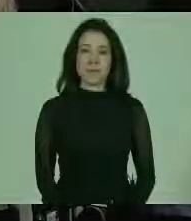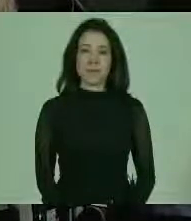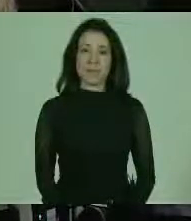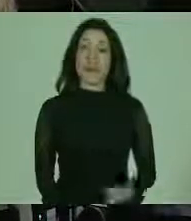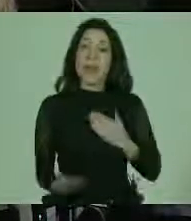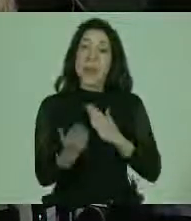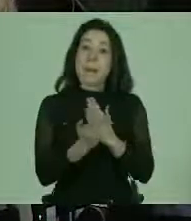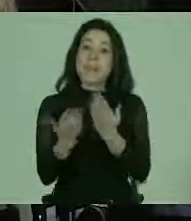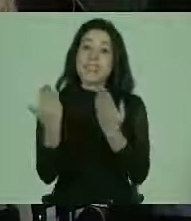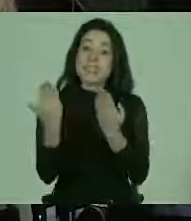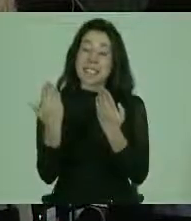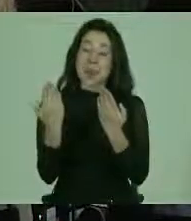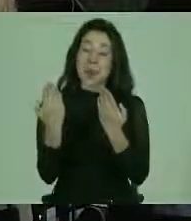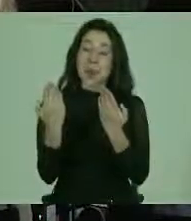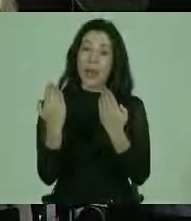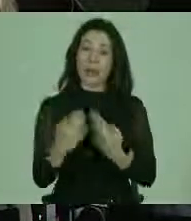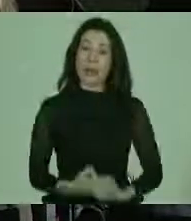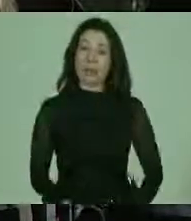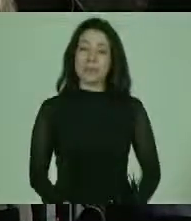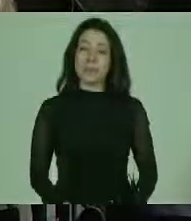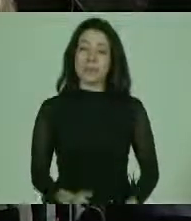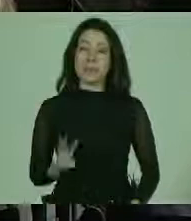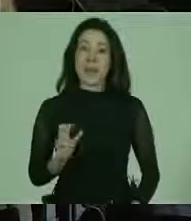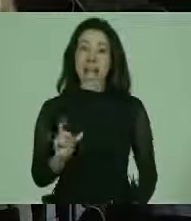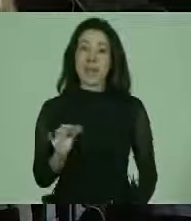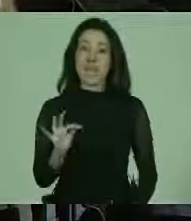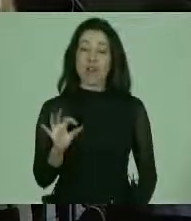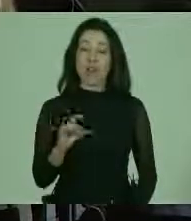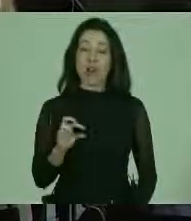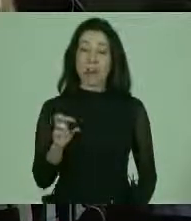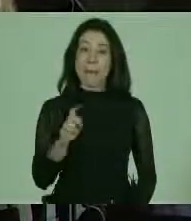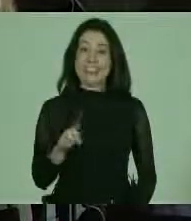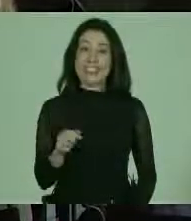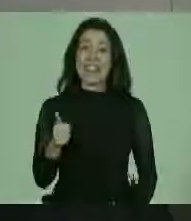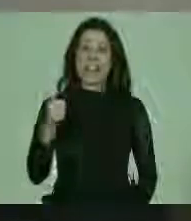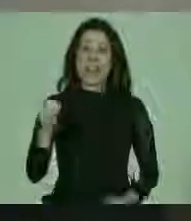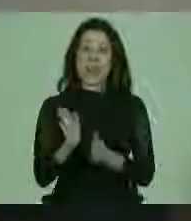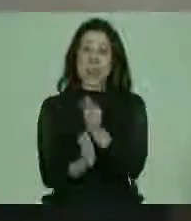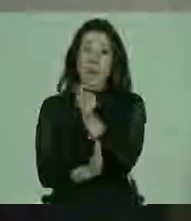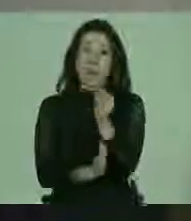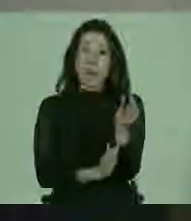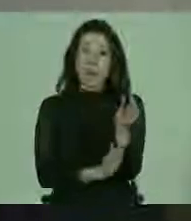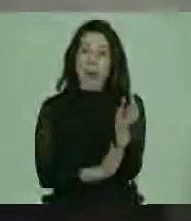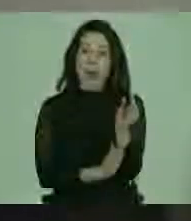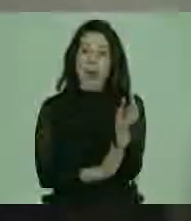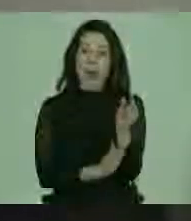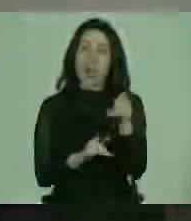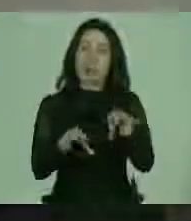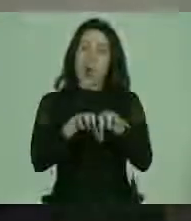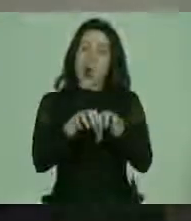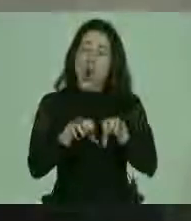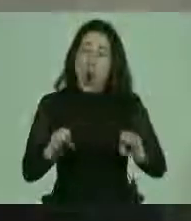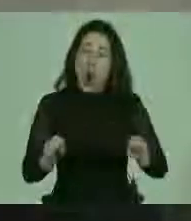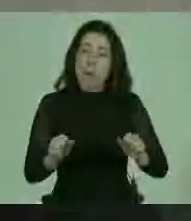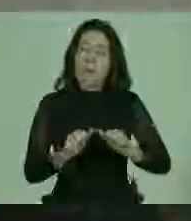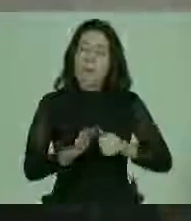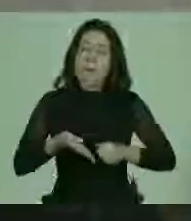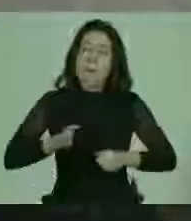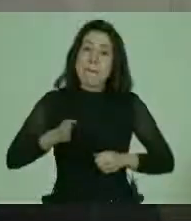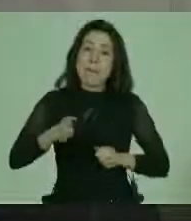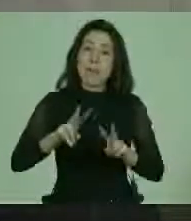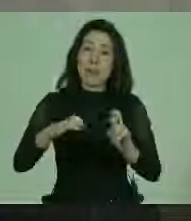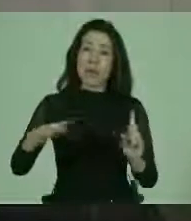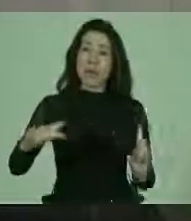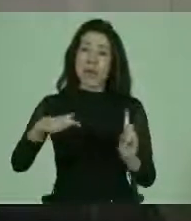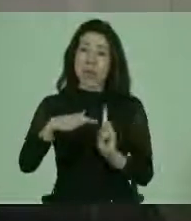Bueno, partir saludando a don Alfonso Pérez, director de la biblioteca, por su compromiso permanente por la